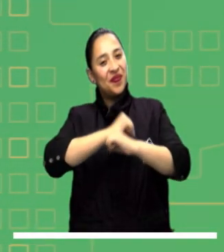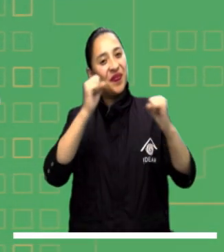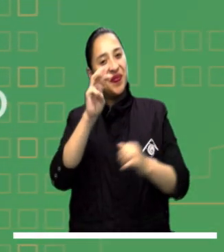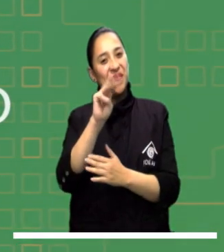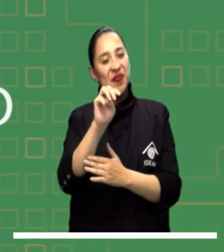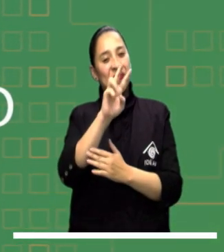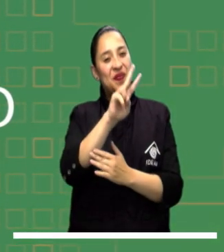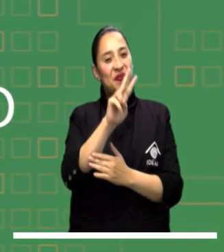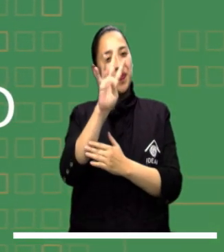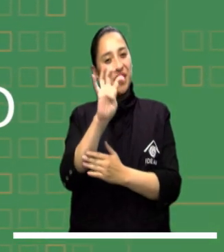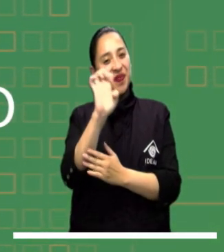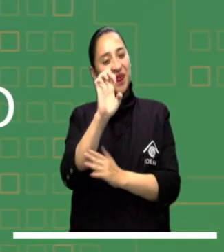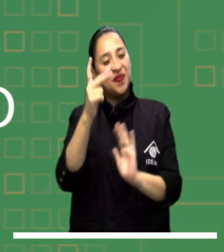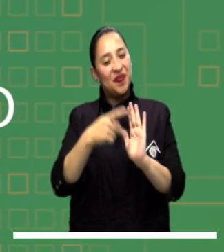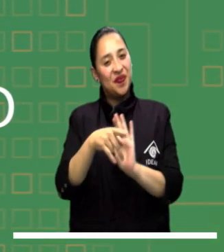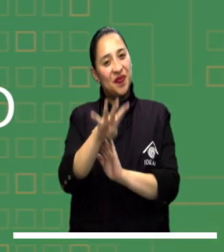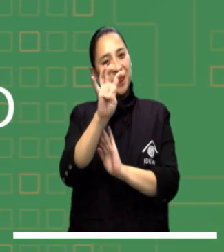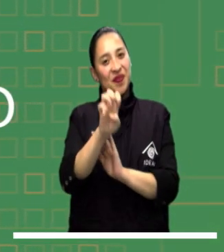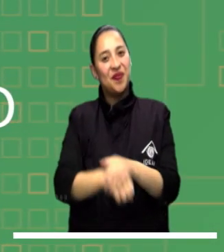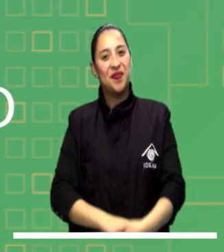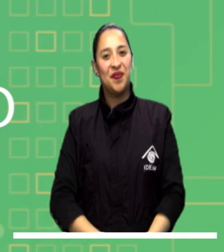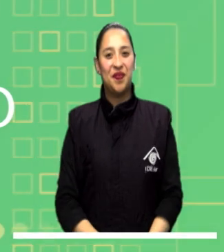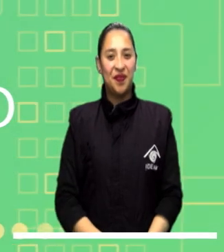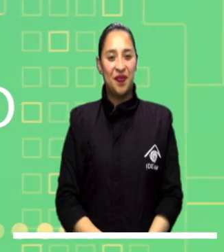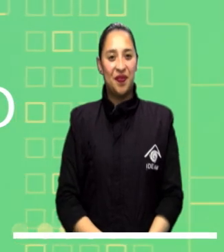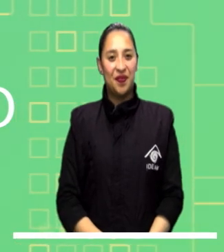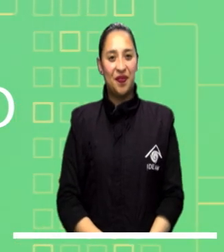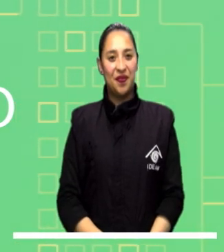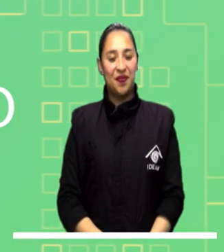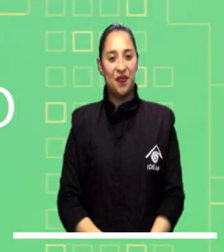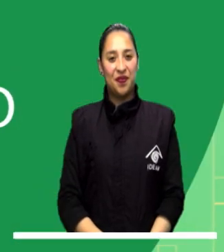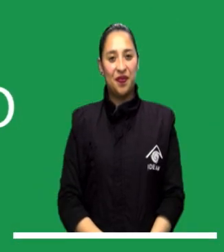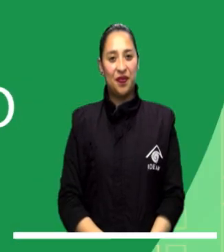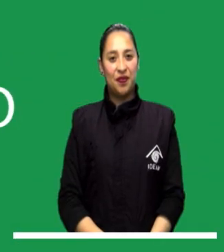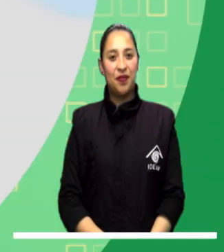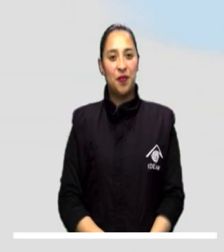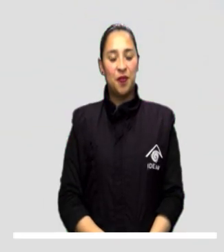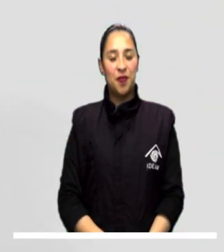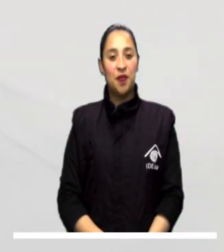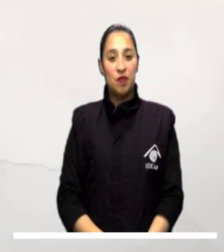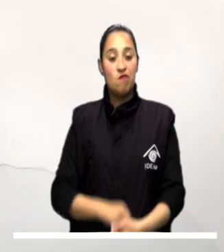Pronóstico del tiempo para la mañana de hoy, martes 29 de enero de 2019.